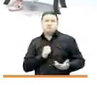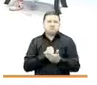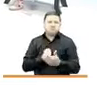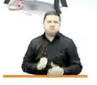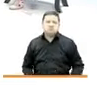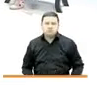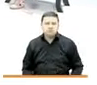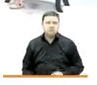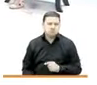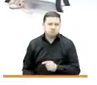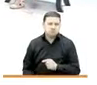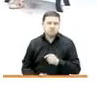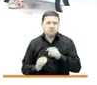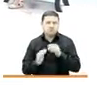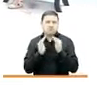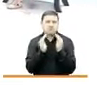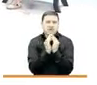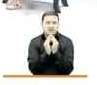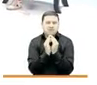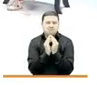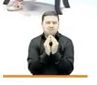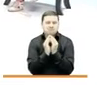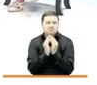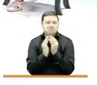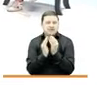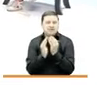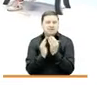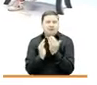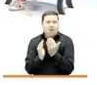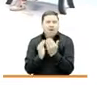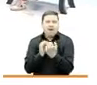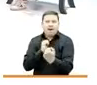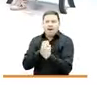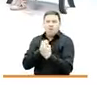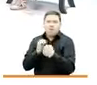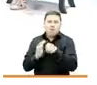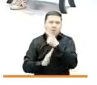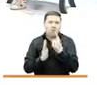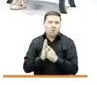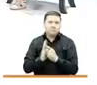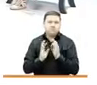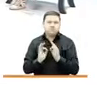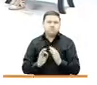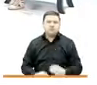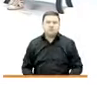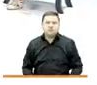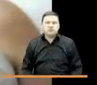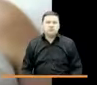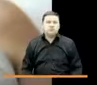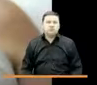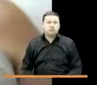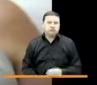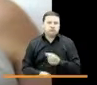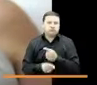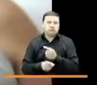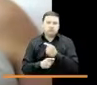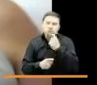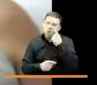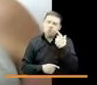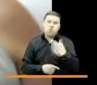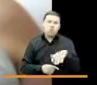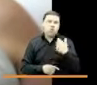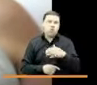el ICBF, a través del ICBF, un apoyo en todos los sentidos, y fue espectacular